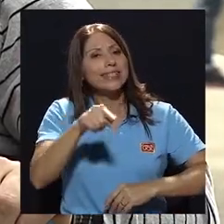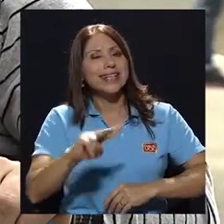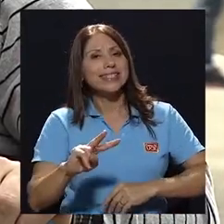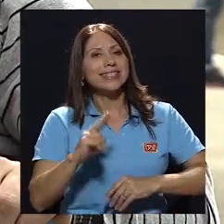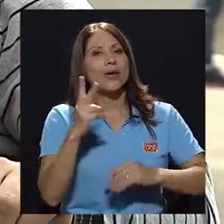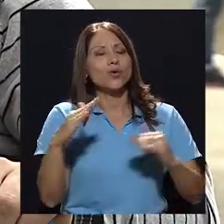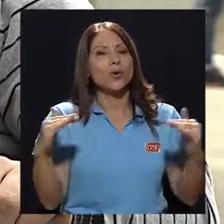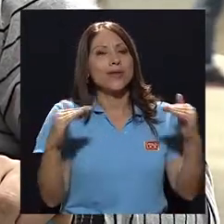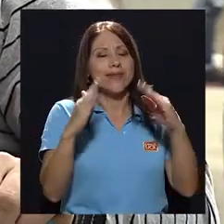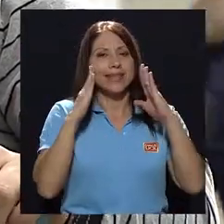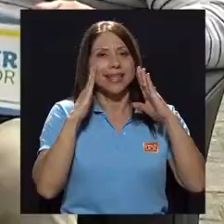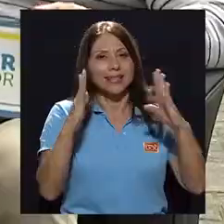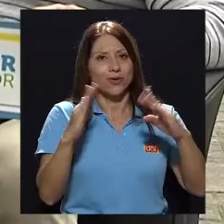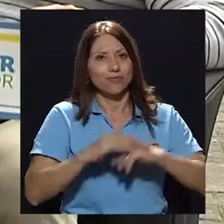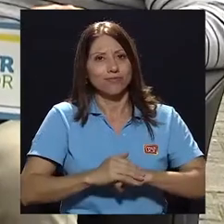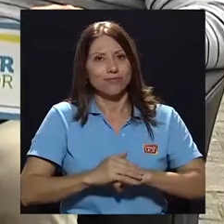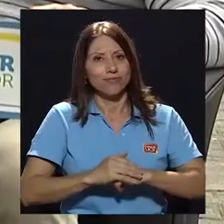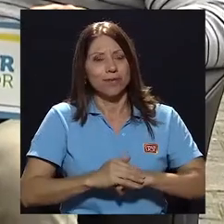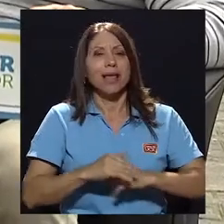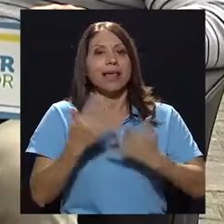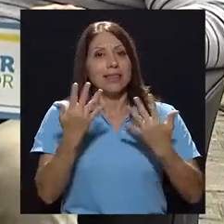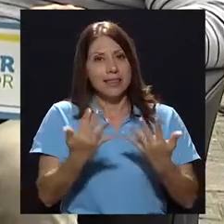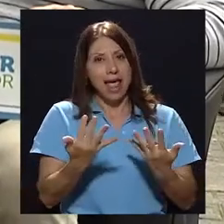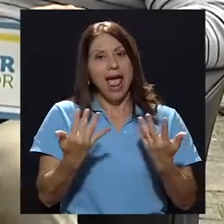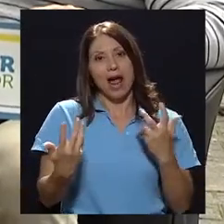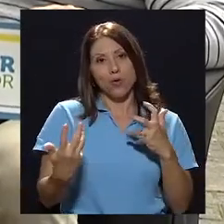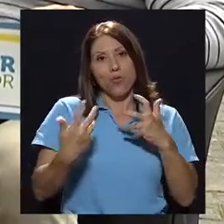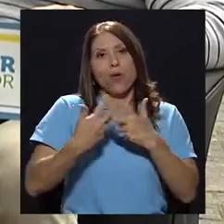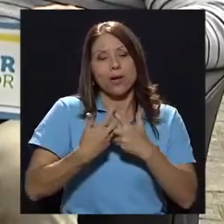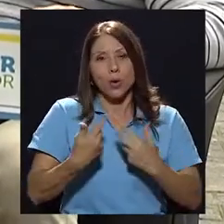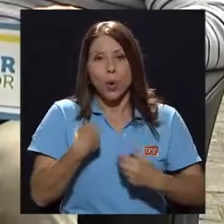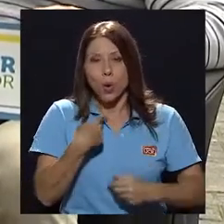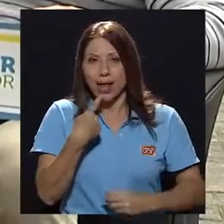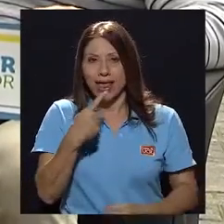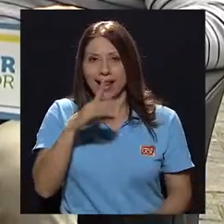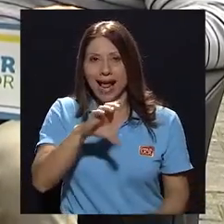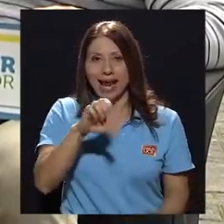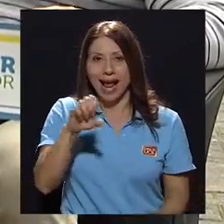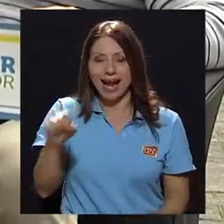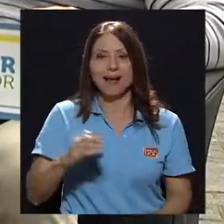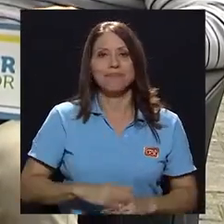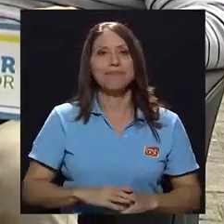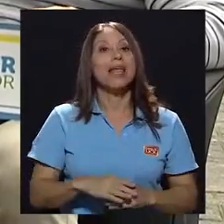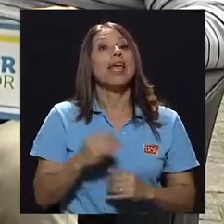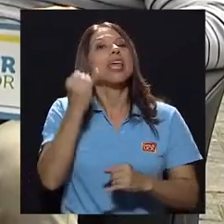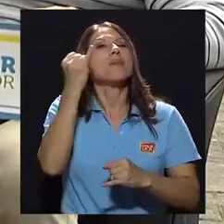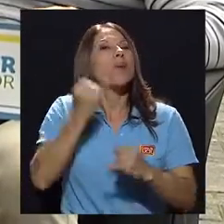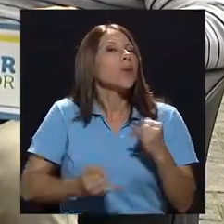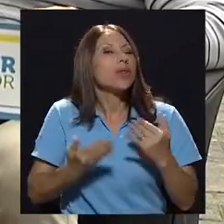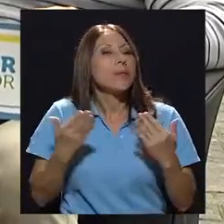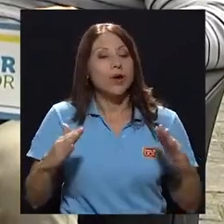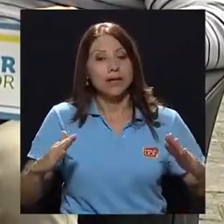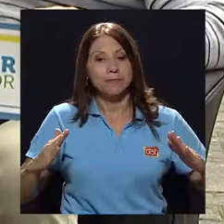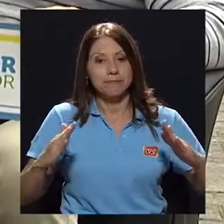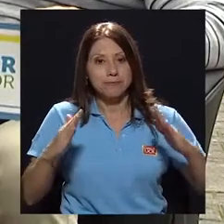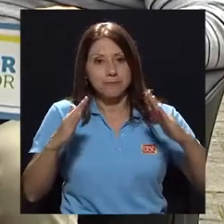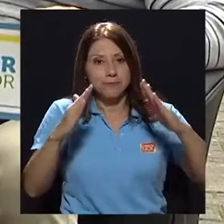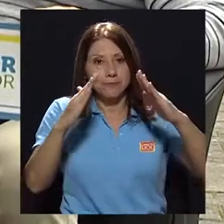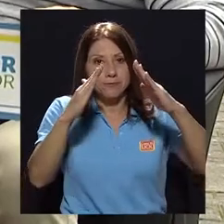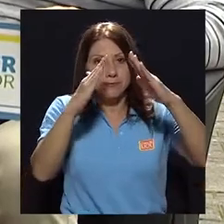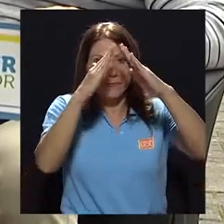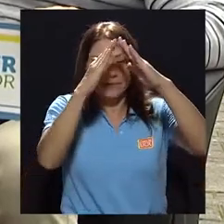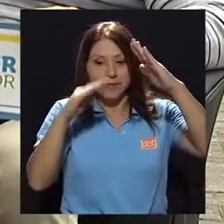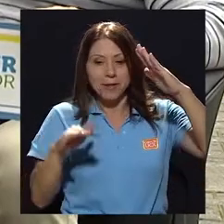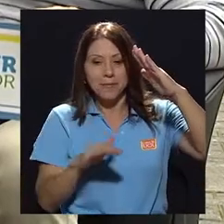a un segundo nivel de atención, de acuerdo con lo que la caja tiene definido. Y por último está el nivel más complejo,